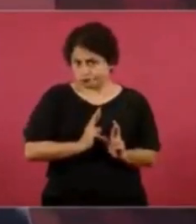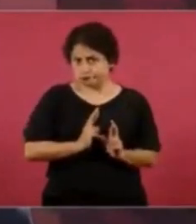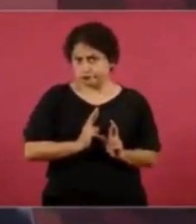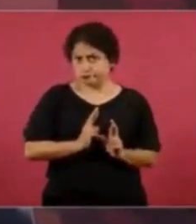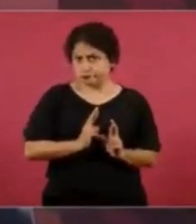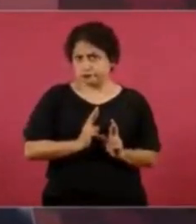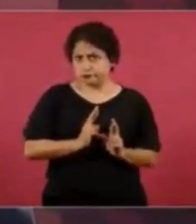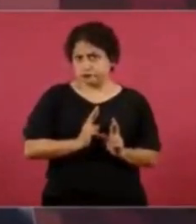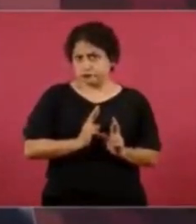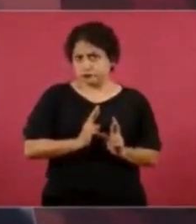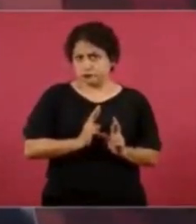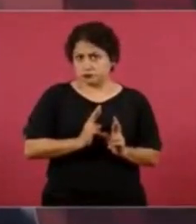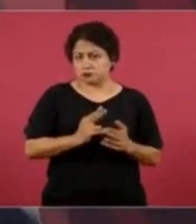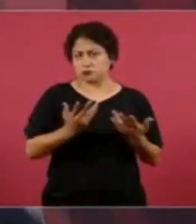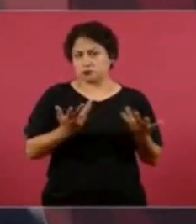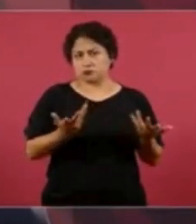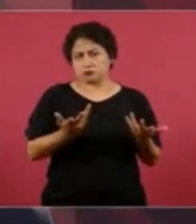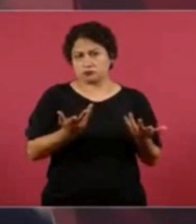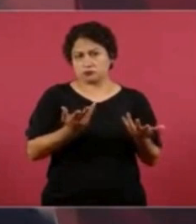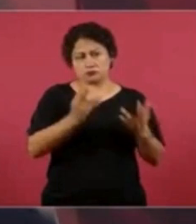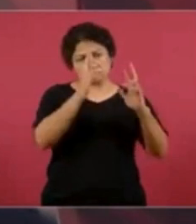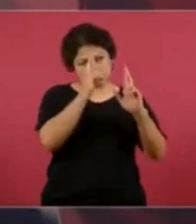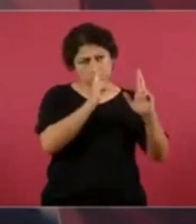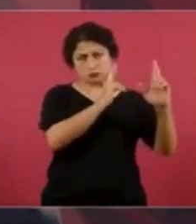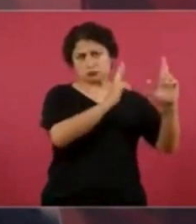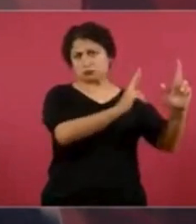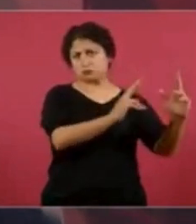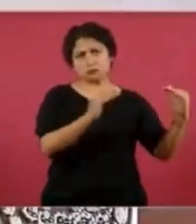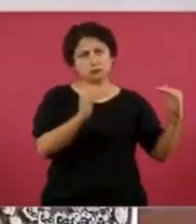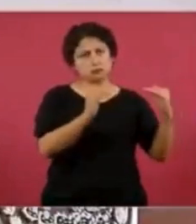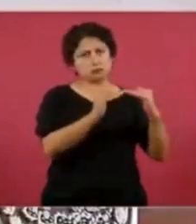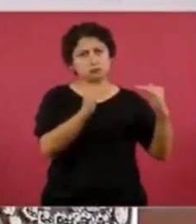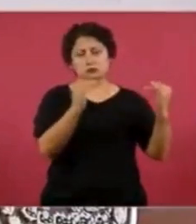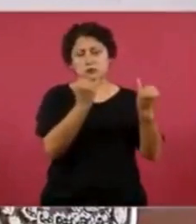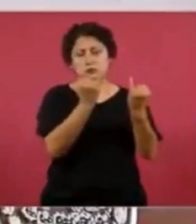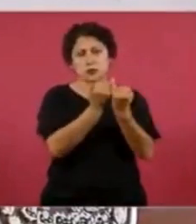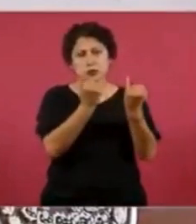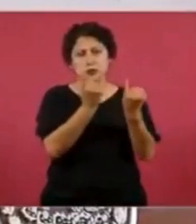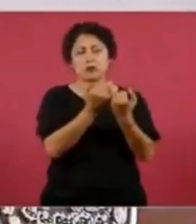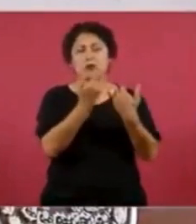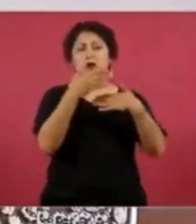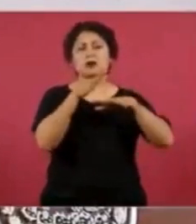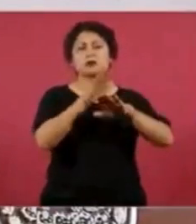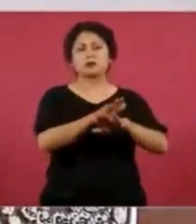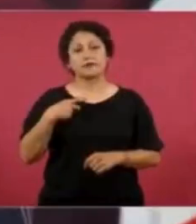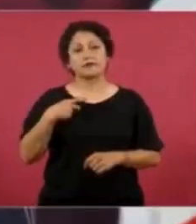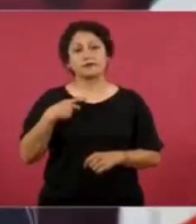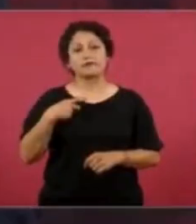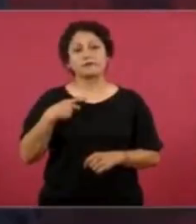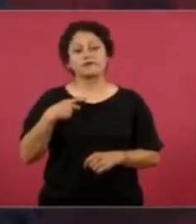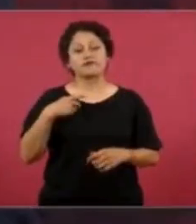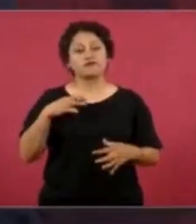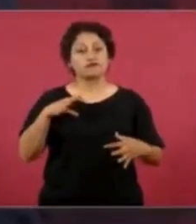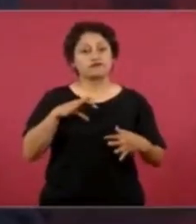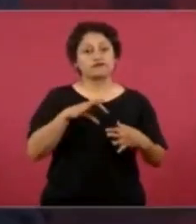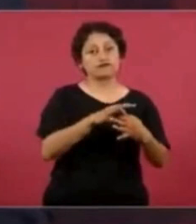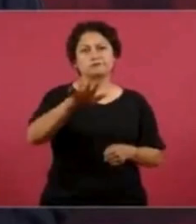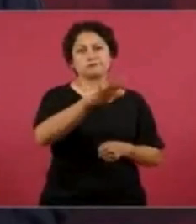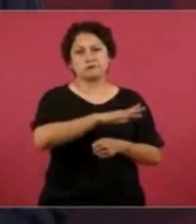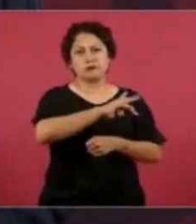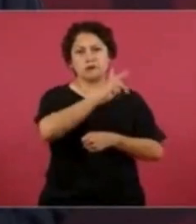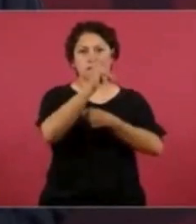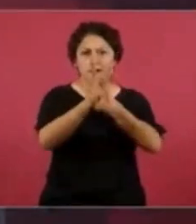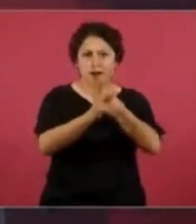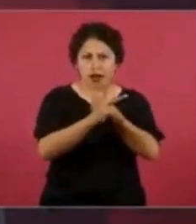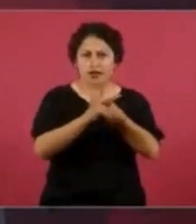Así, el panorama político en México sigue evolucionando, marcado por desafíos tanto internos como externos, pero